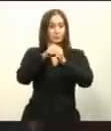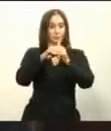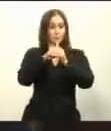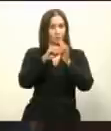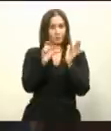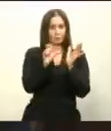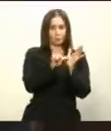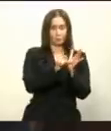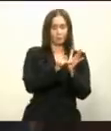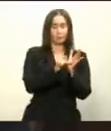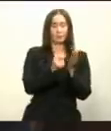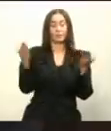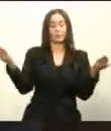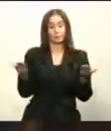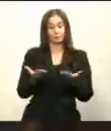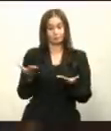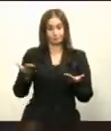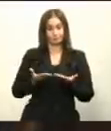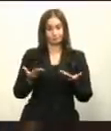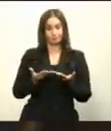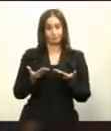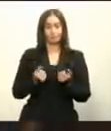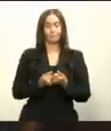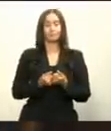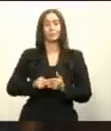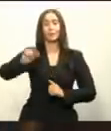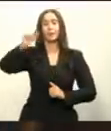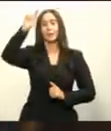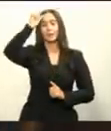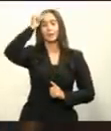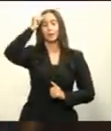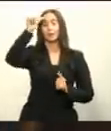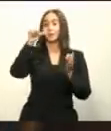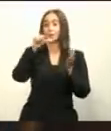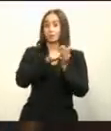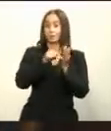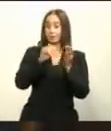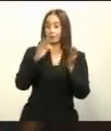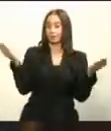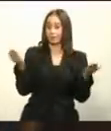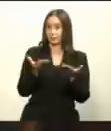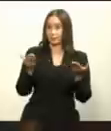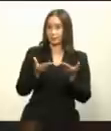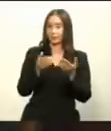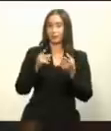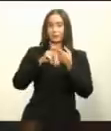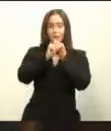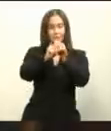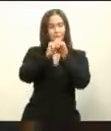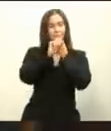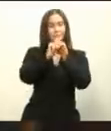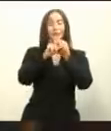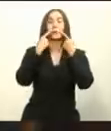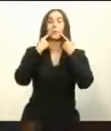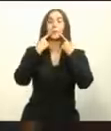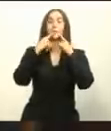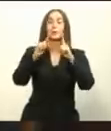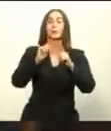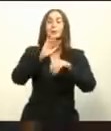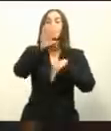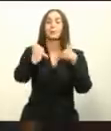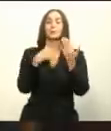presentes, del Gobierno Central presente, que nos acompañan, amigos de la prensa, amigos y amigas,